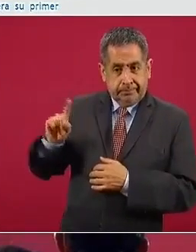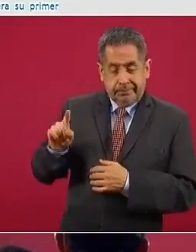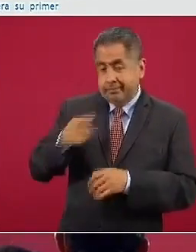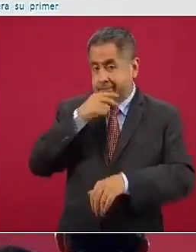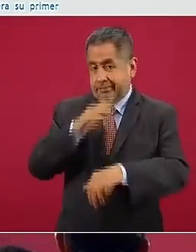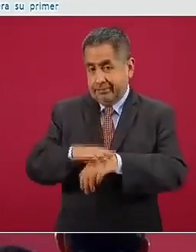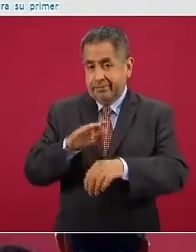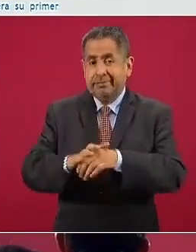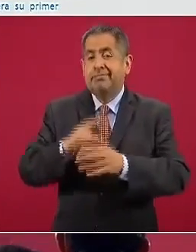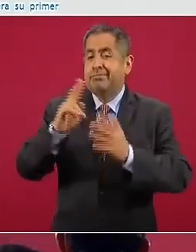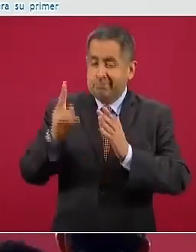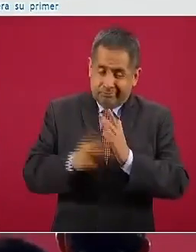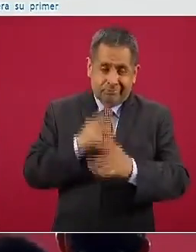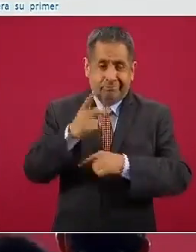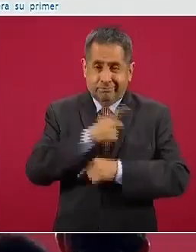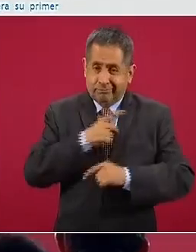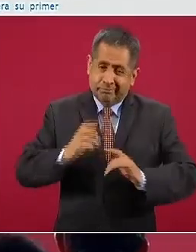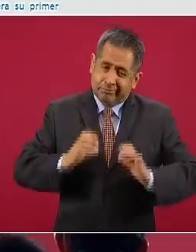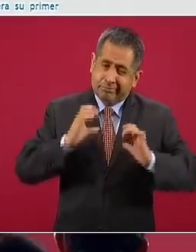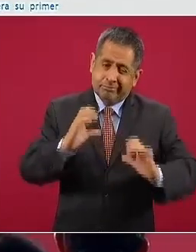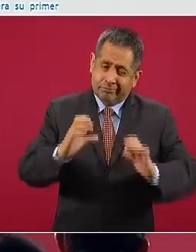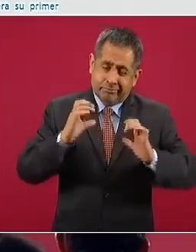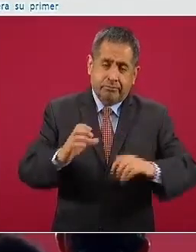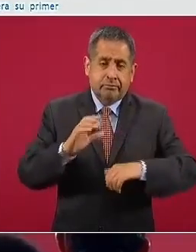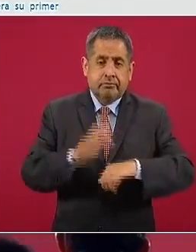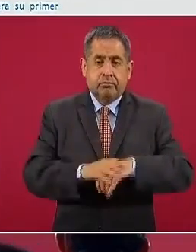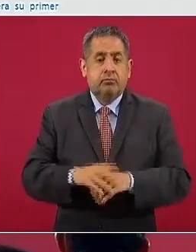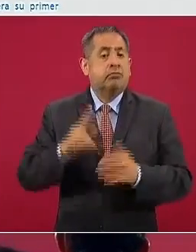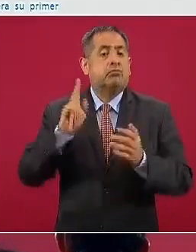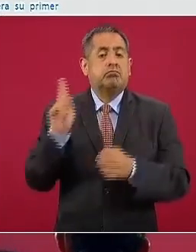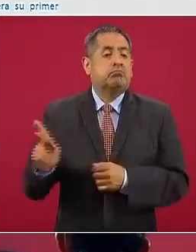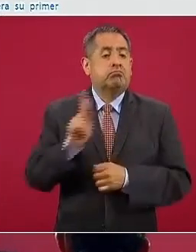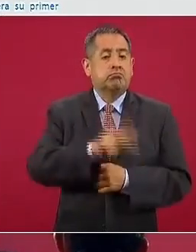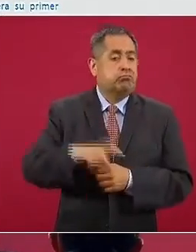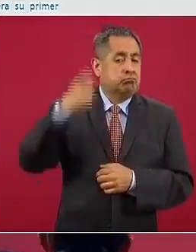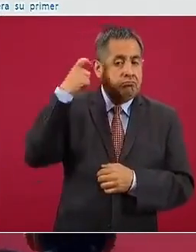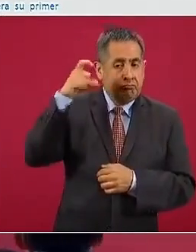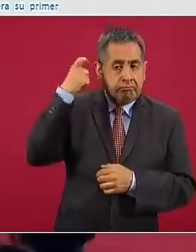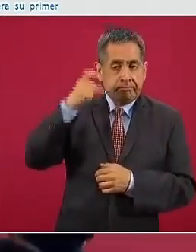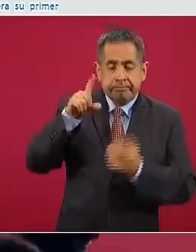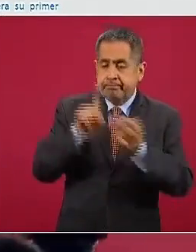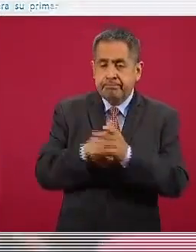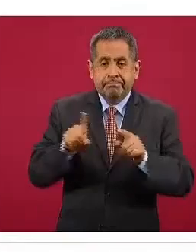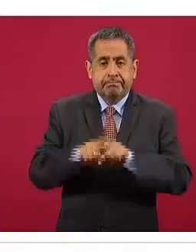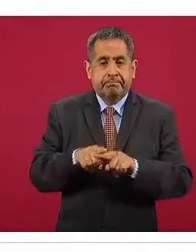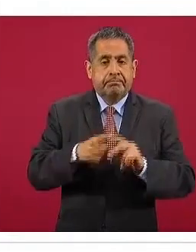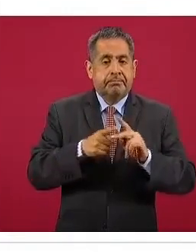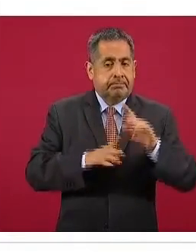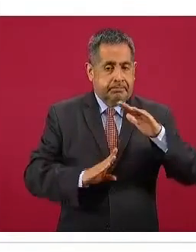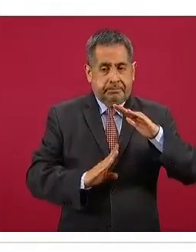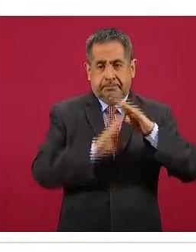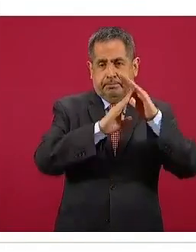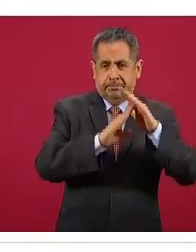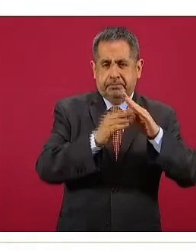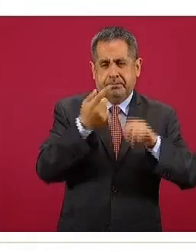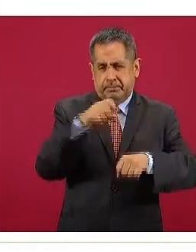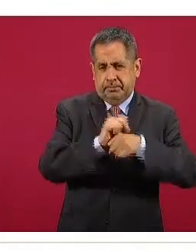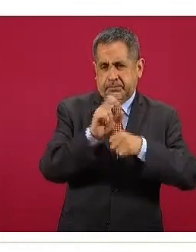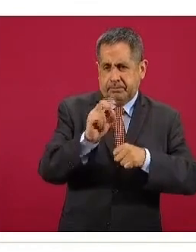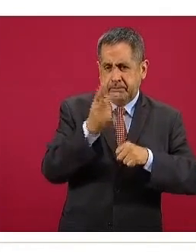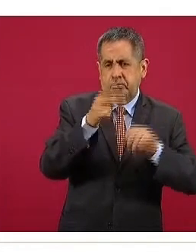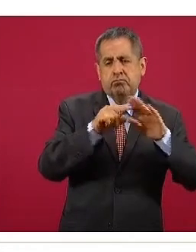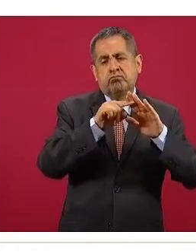en el que tenemos que tomar mayor cuidado trayectoria semejante a la de Querétaro tuvo un ascenso hasta llegar a la semana 32